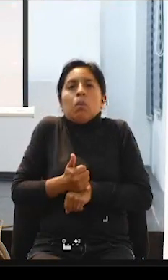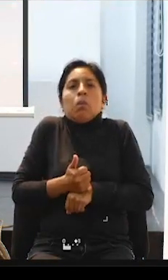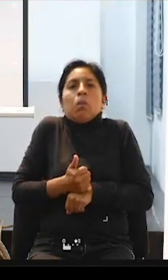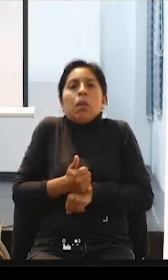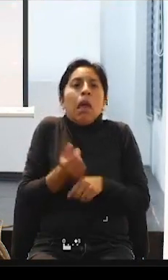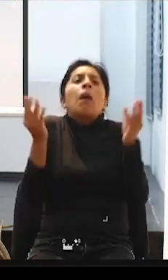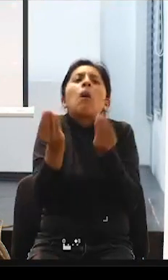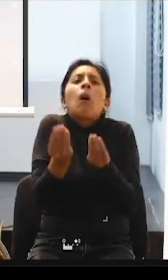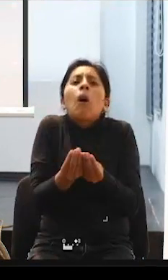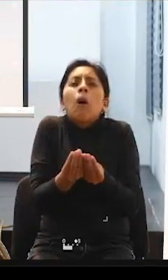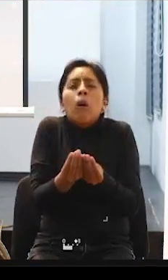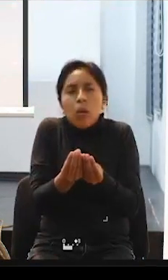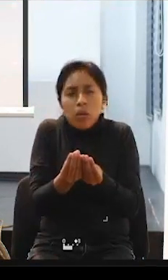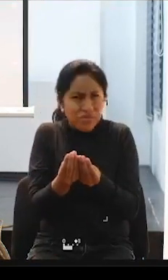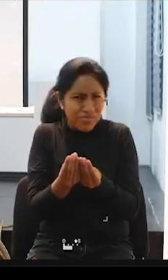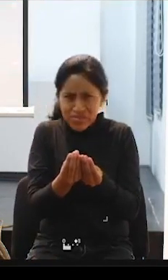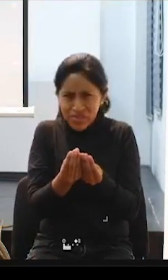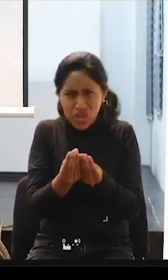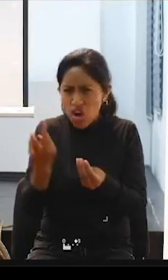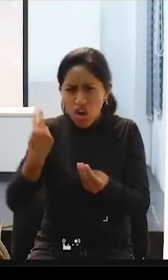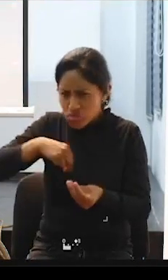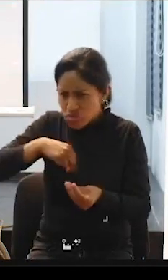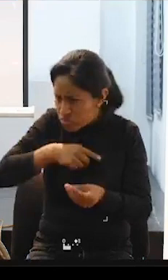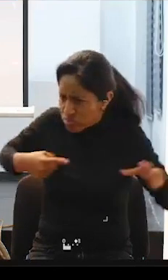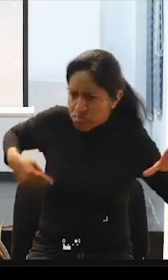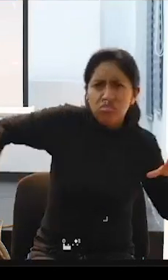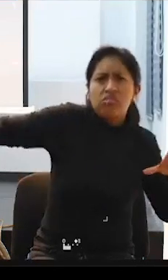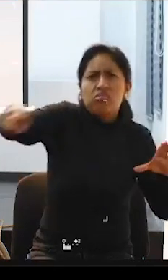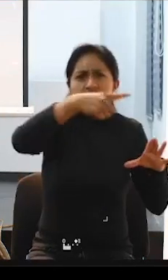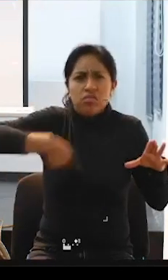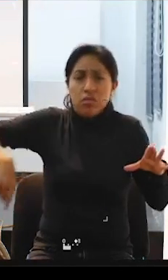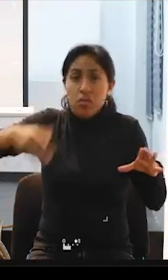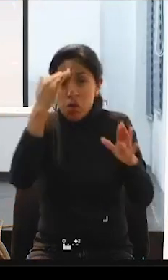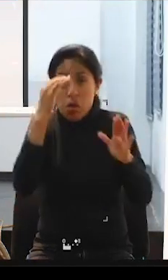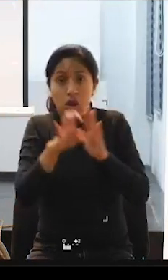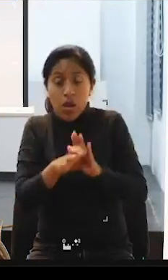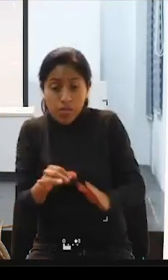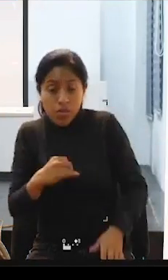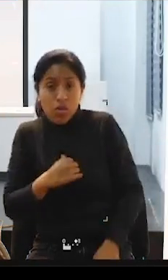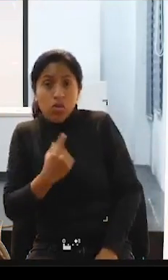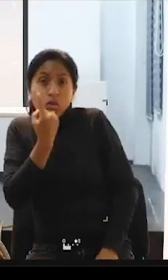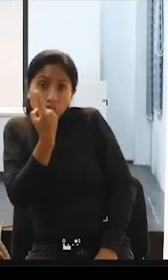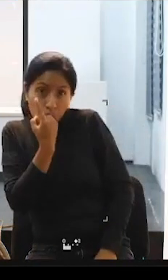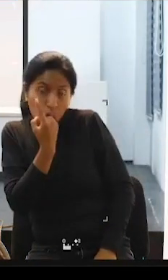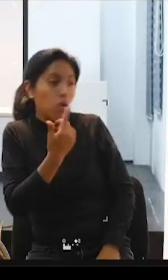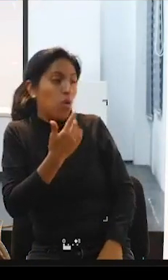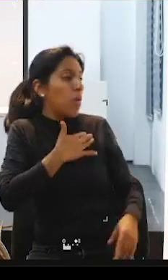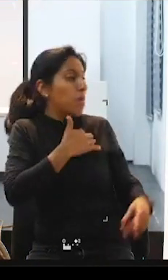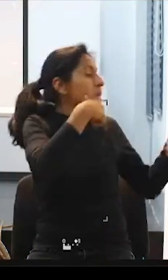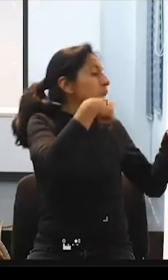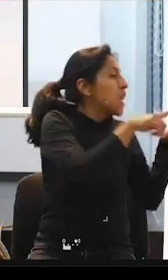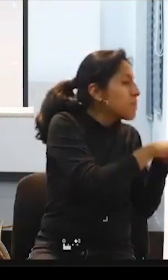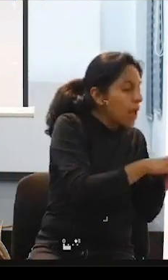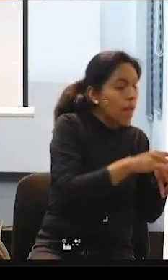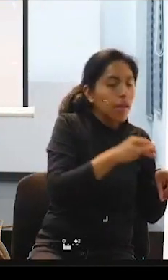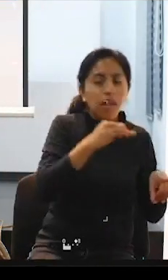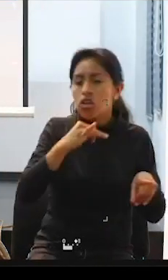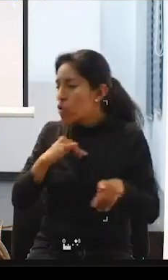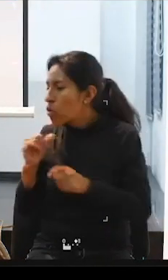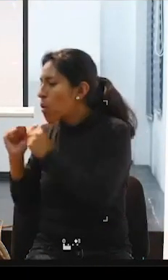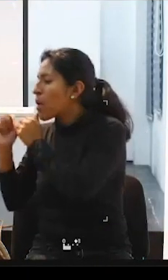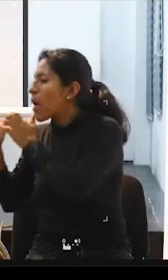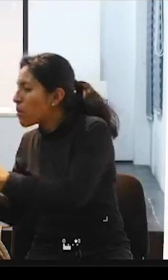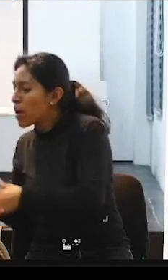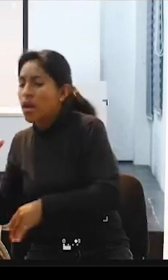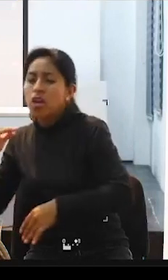personas con diversidad funcional somos todas, porque yo no soy yo, yo soy yo con mis hermanas, yo soy yo con mis trabajadoras, soy yo con